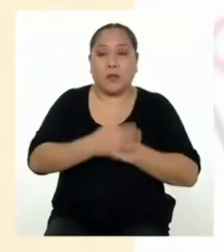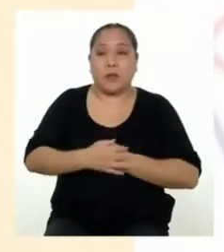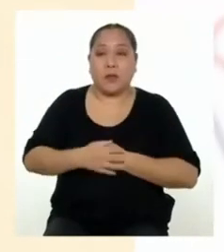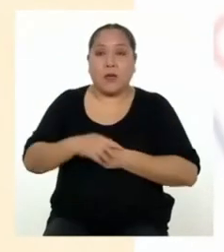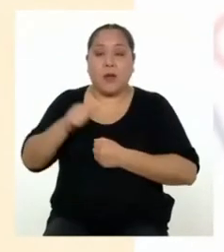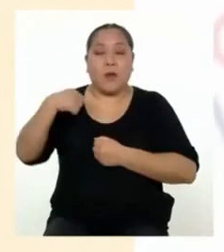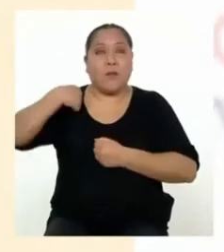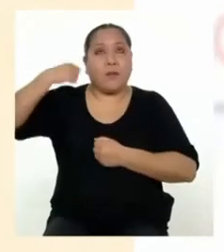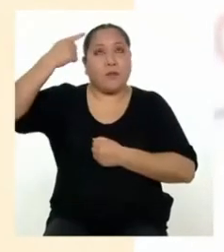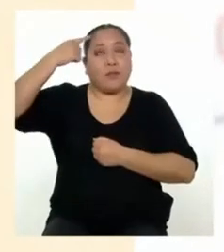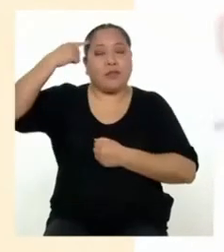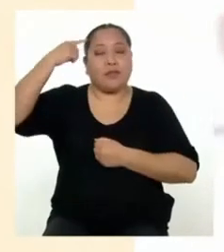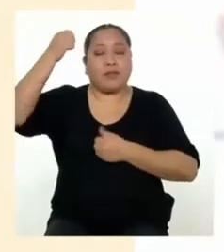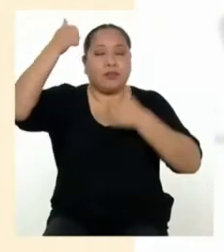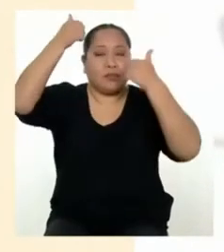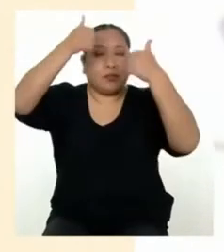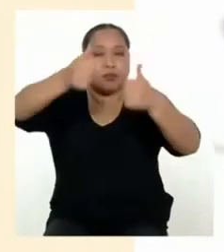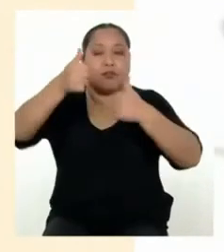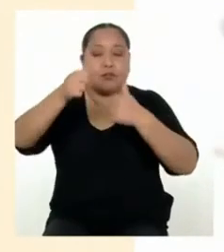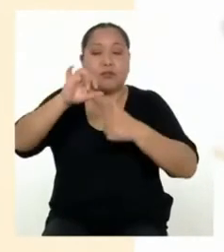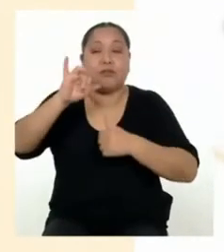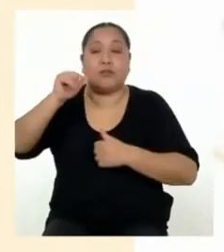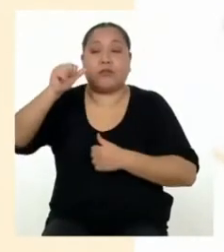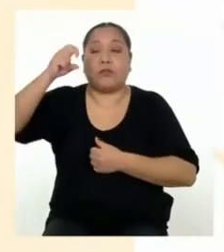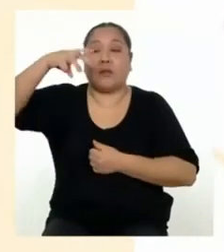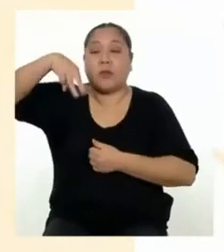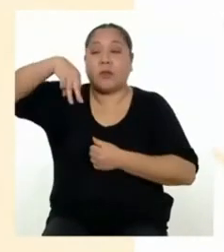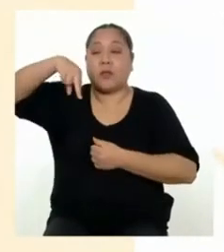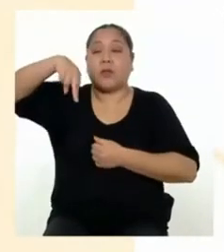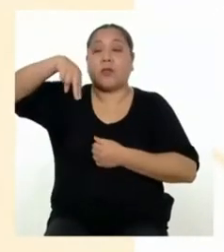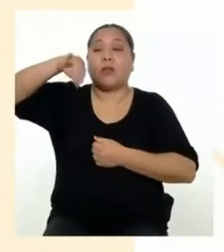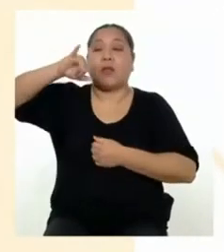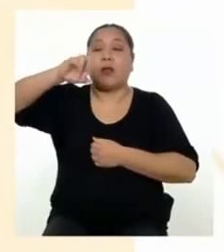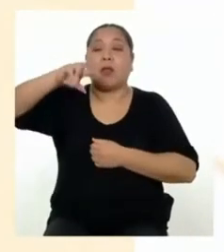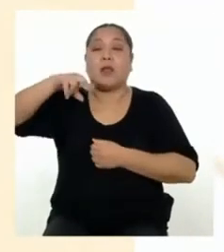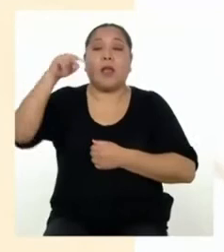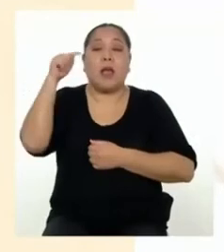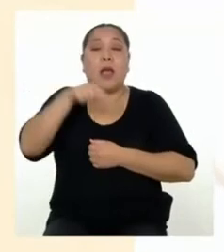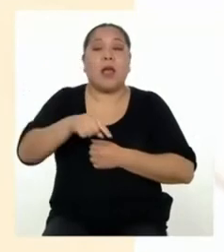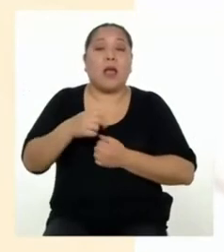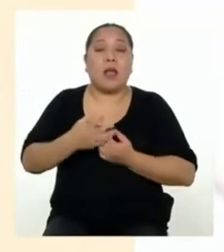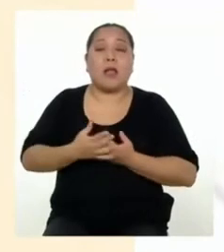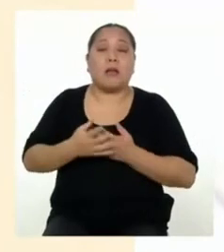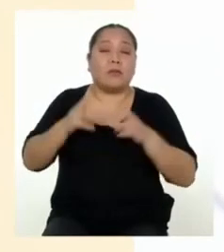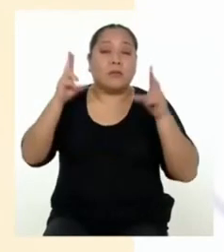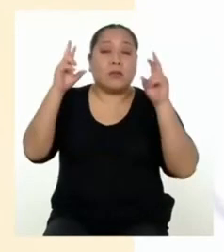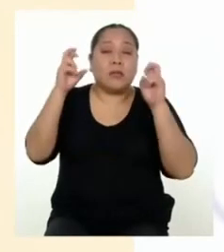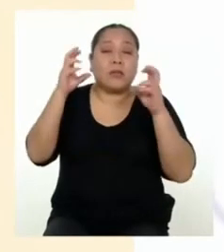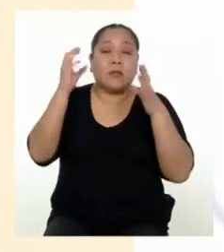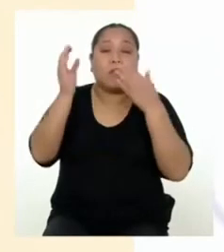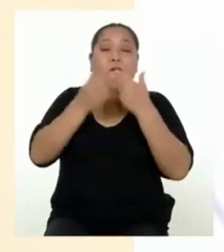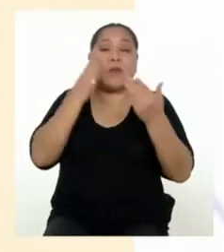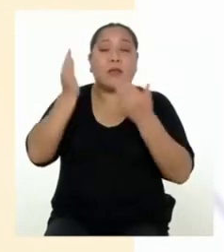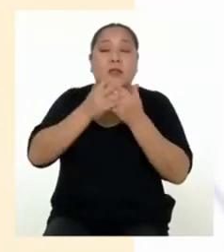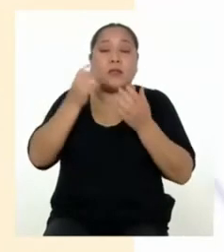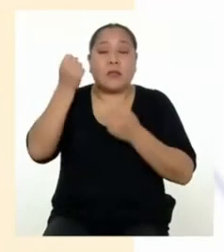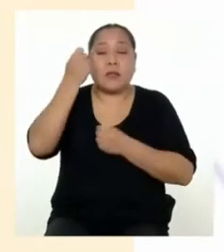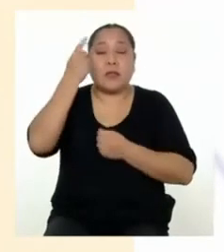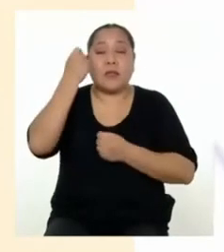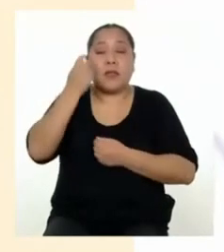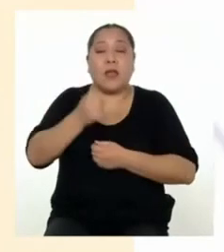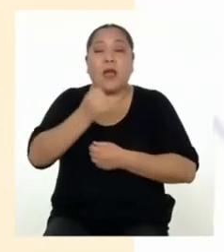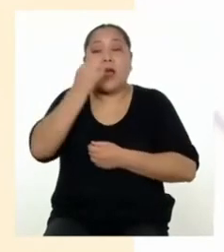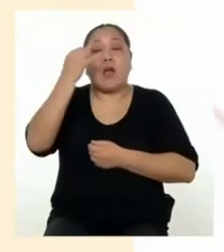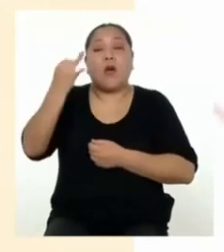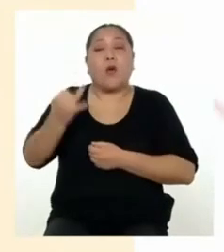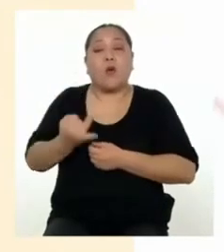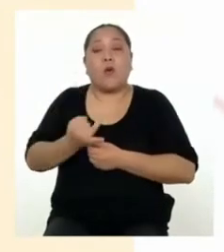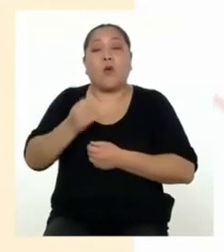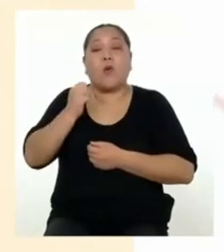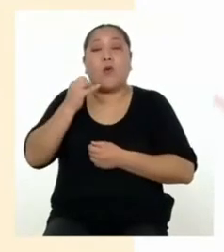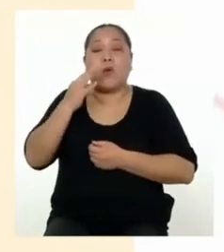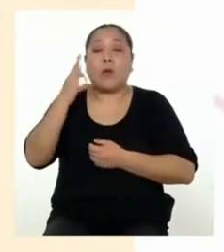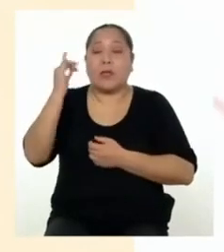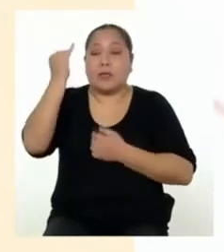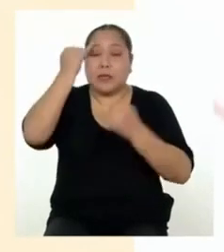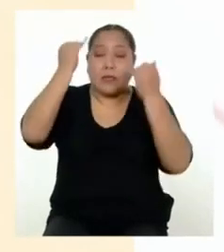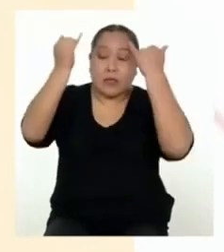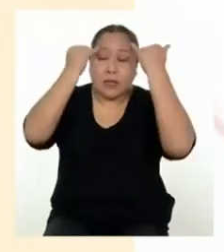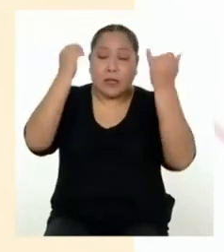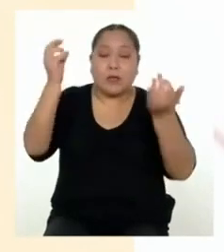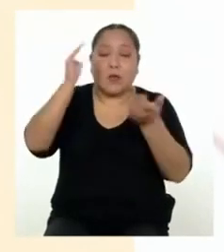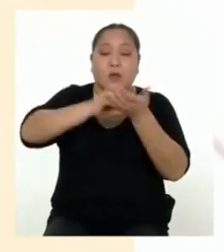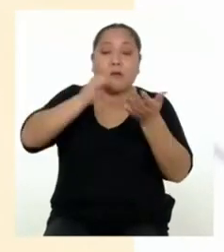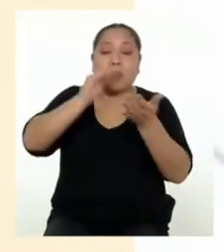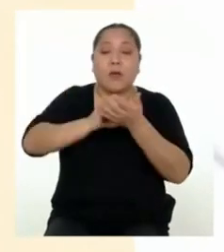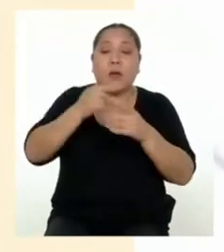Me parece que estamos yendo muy bien, Yanira. El texto es fácil de comprender. Hay algunas ideas que se repiten, pero en el